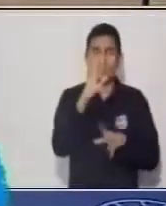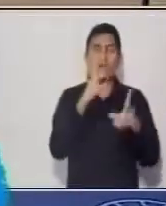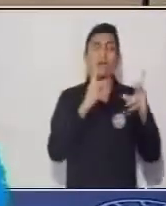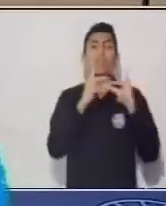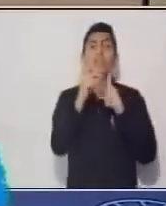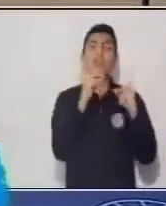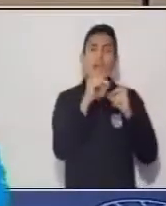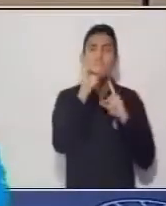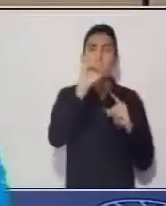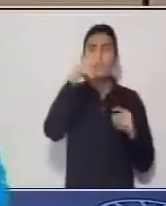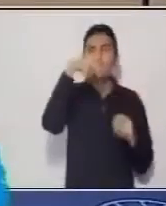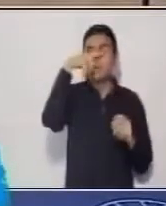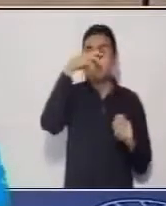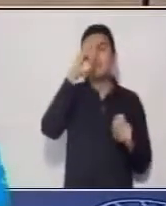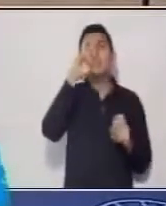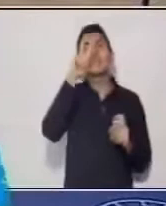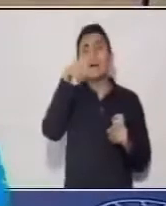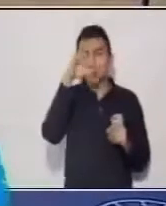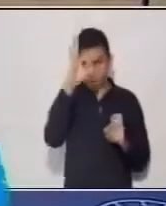interno.